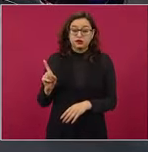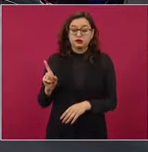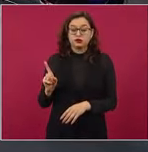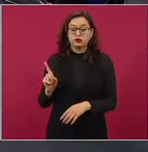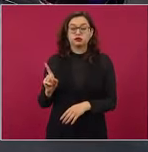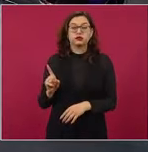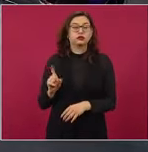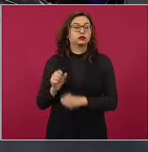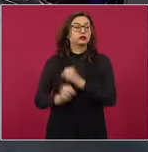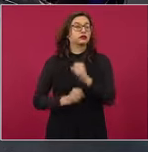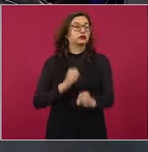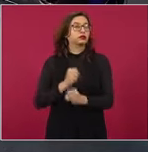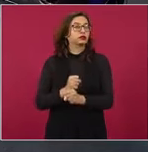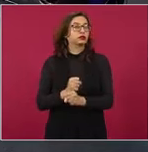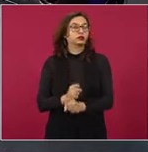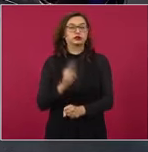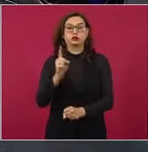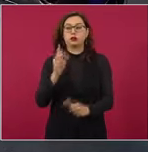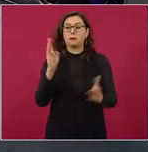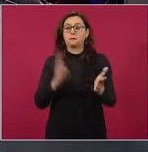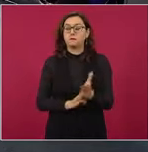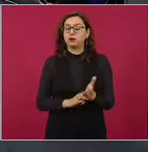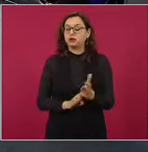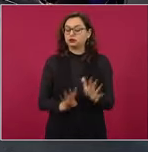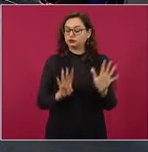1998,